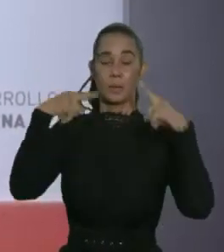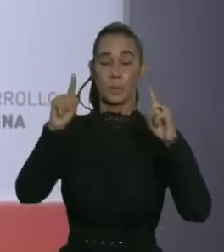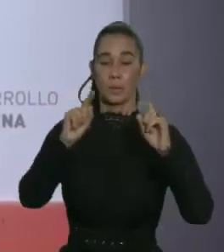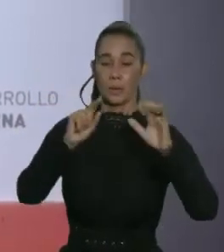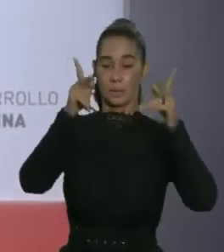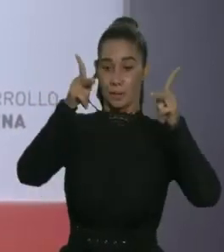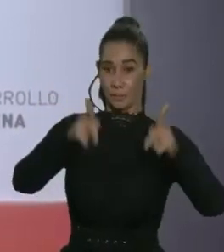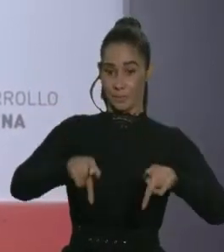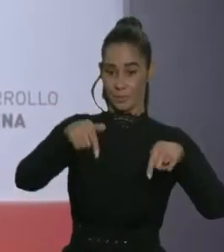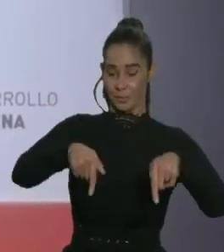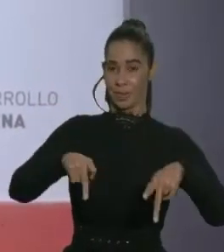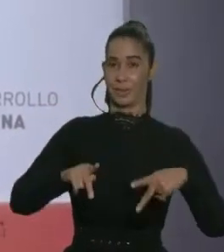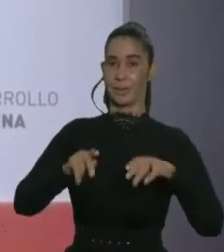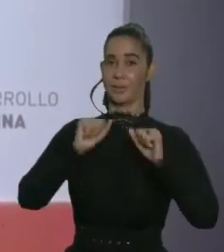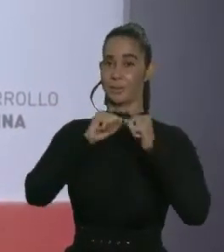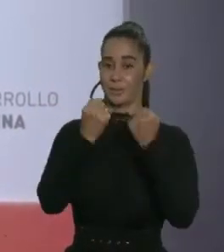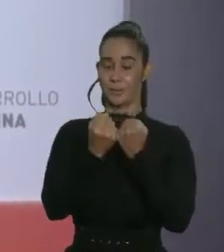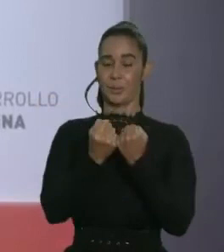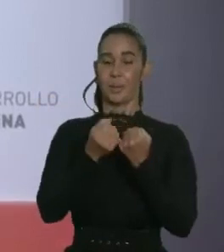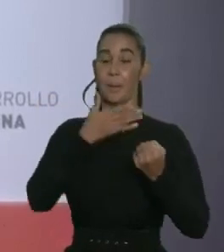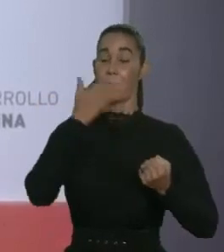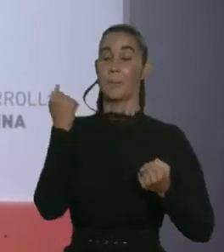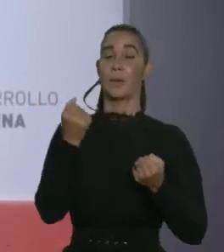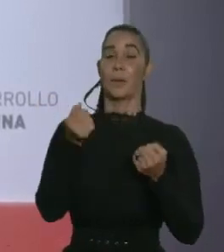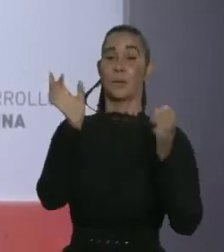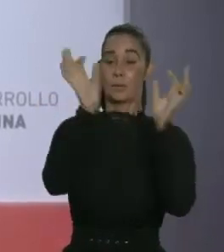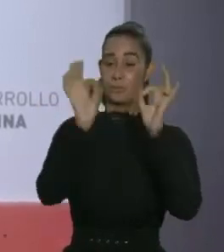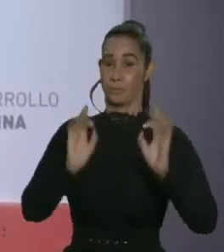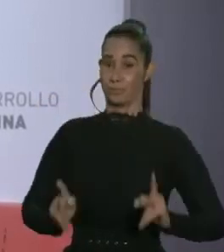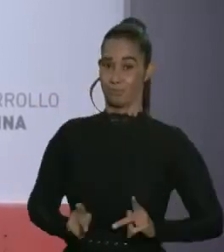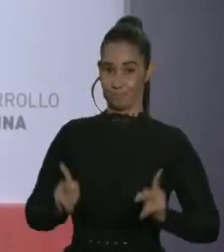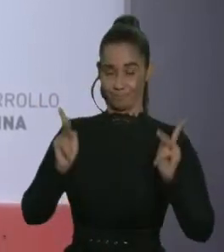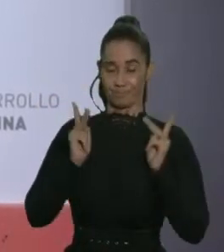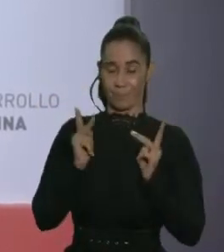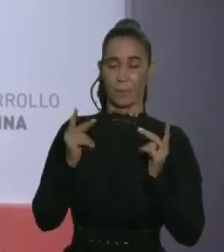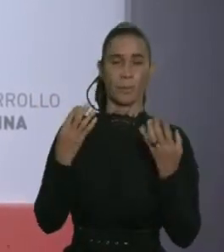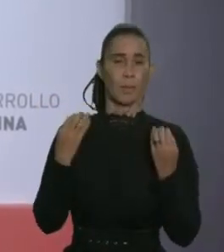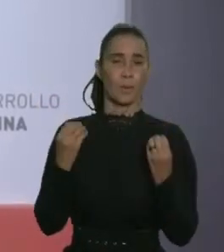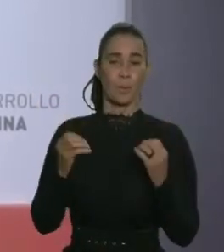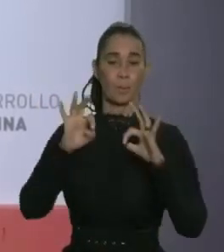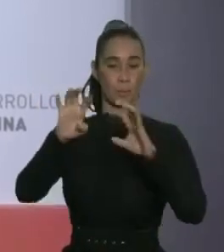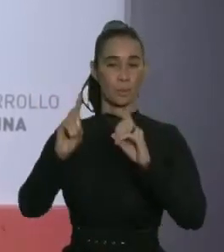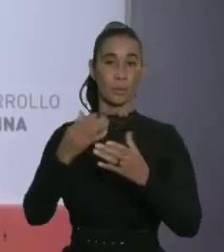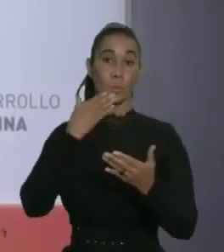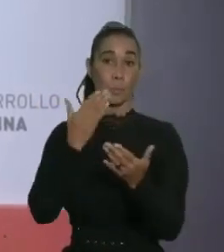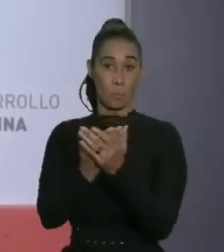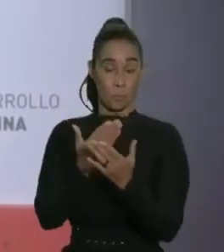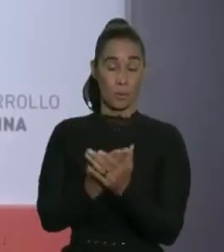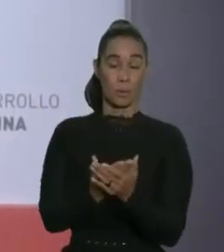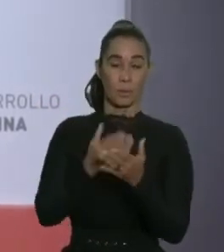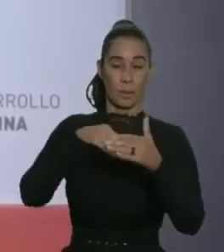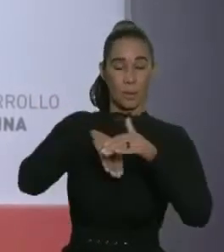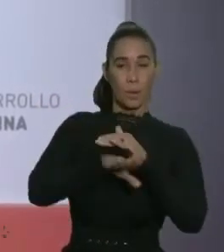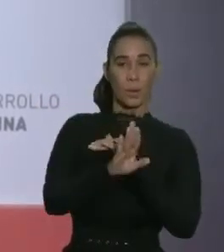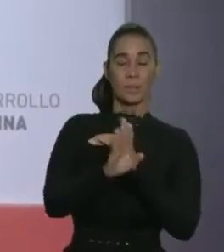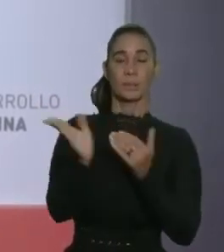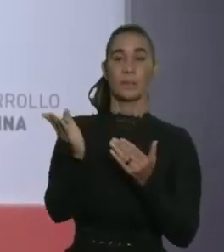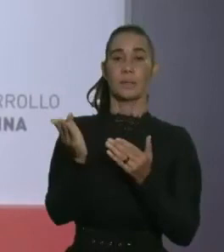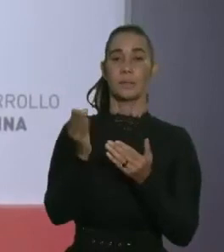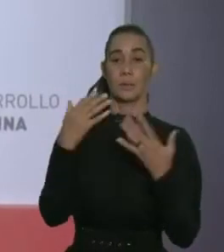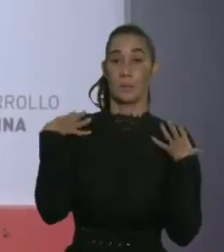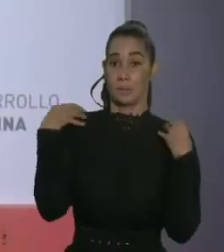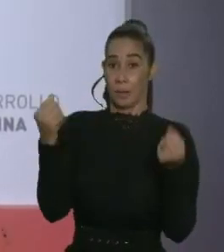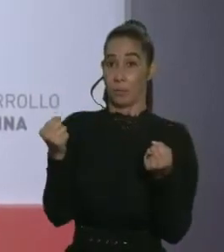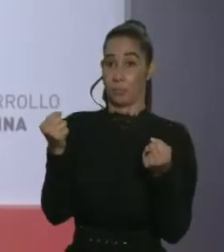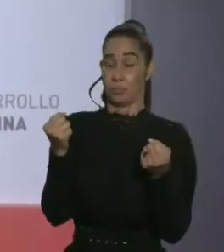ciudadanos y ciudadanas mejoren sustancialmente sus vidas con una mejor educación, un acceso universal a la